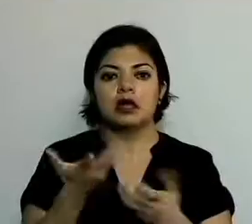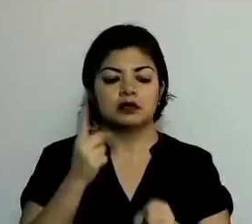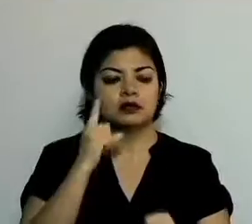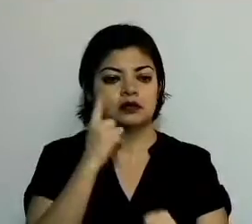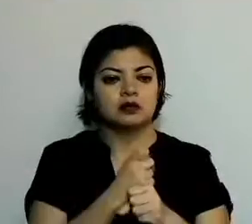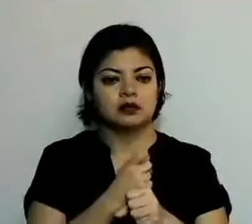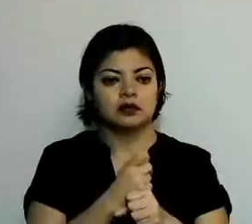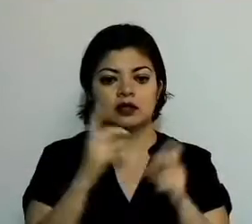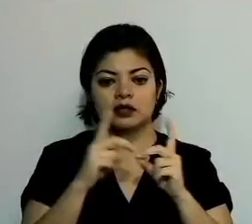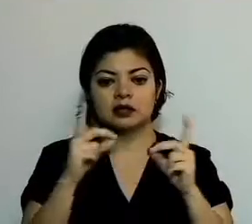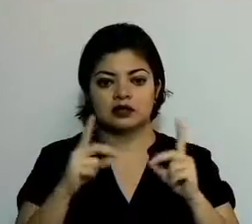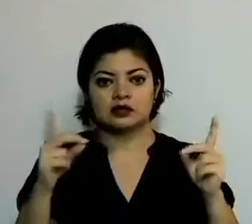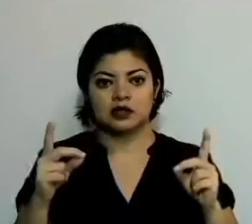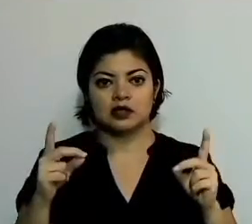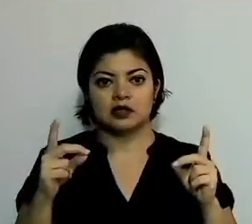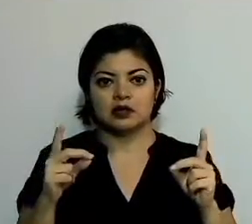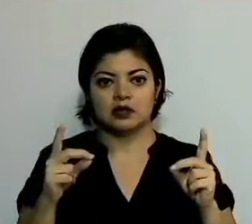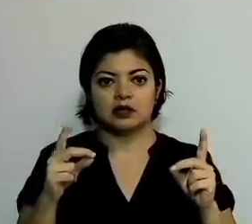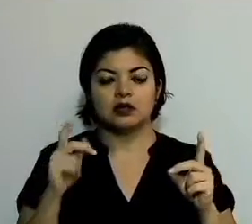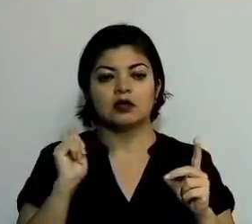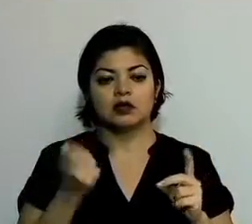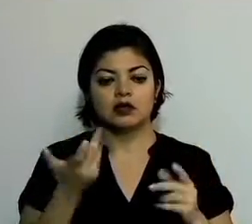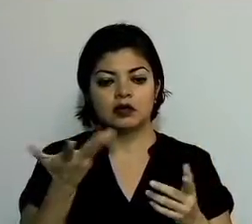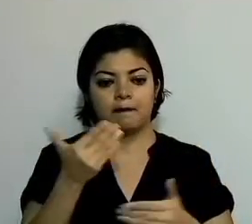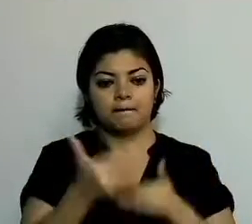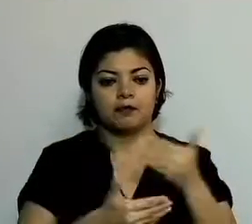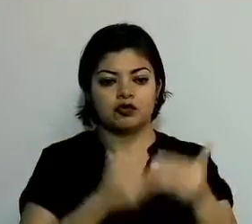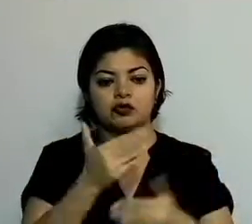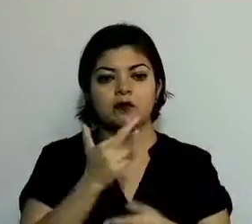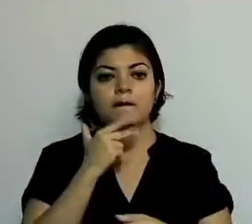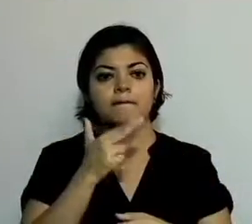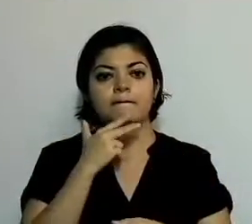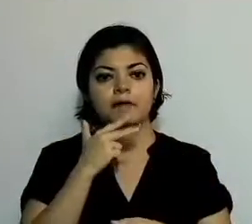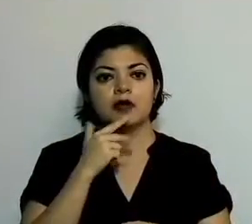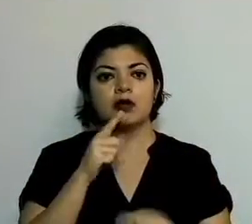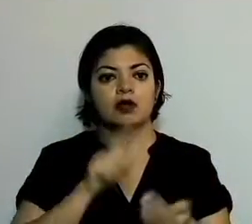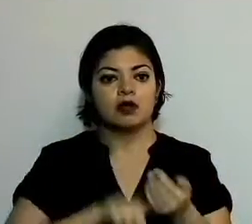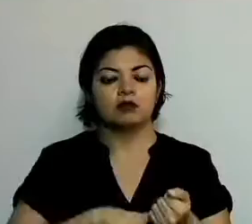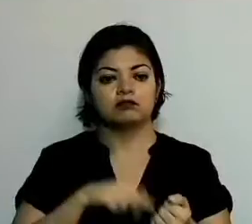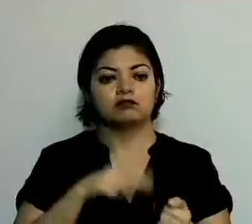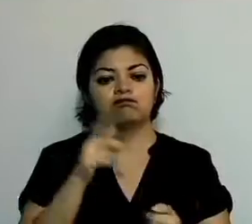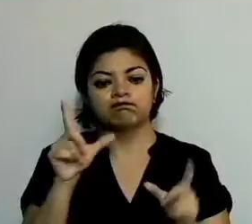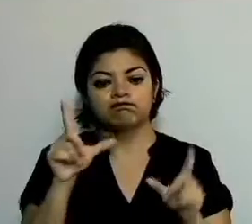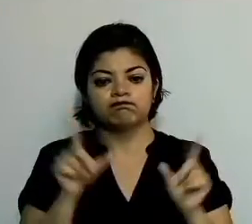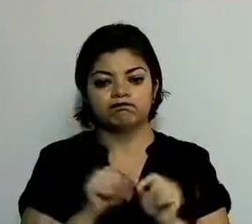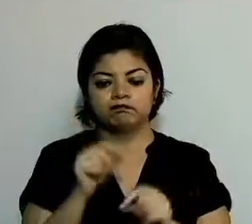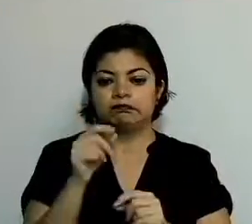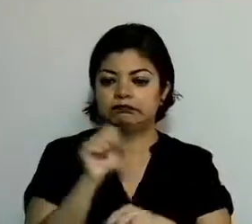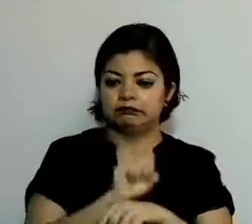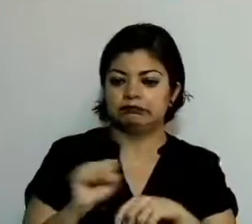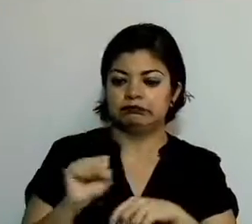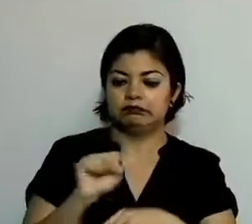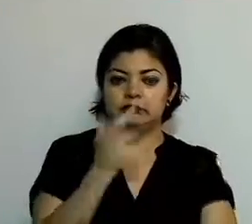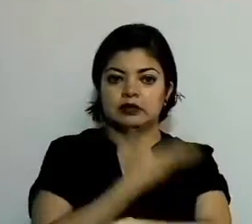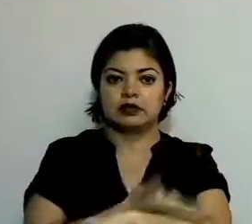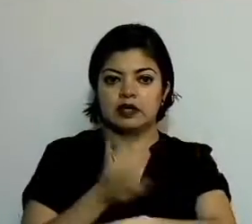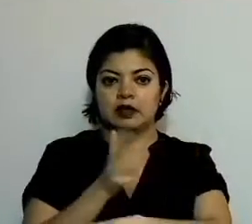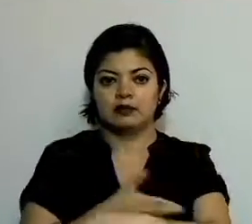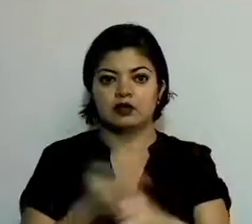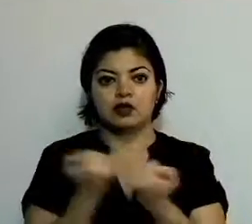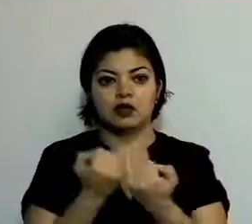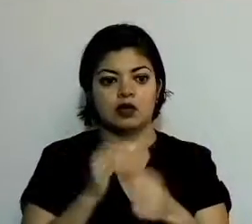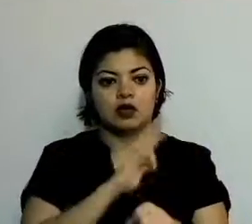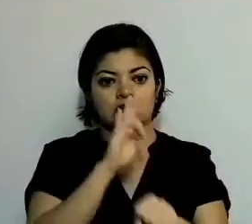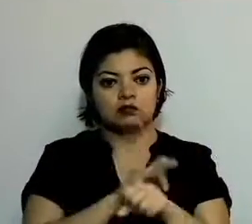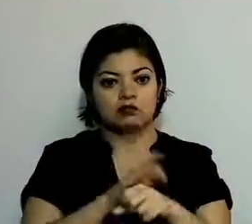el desarrollo de los procesos de mejora regulatoria y simplificación de trámites, así como fortalecer las